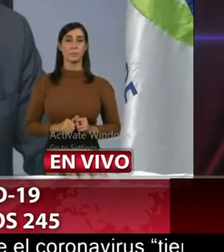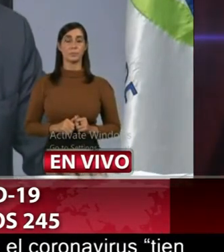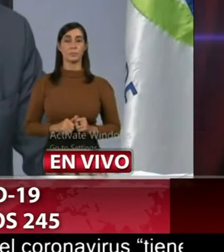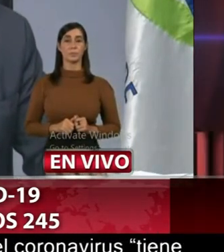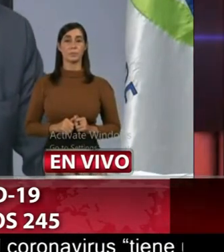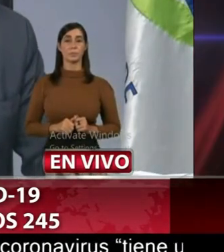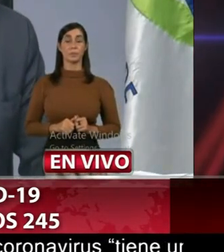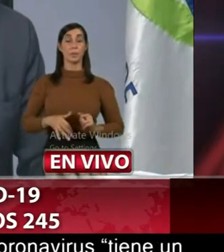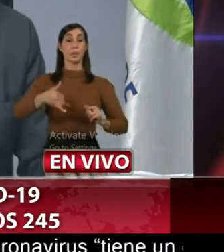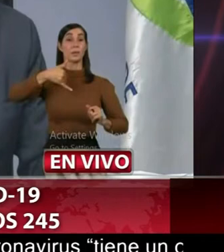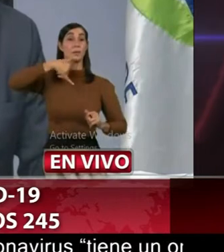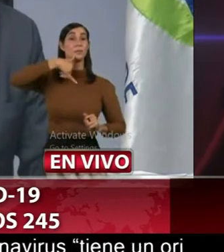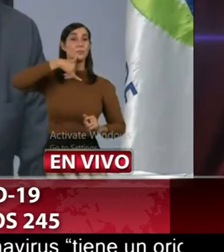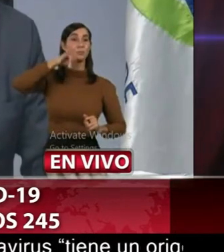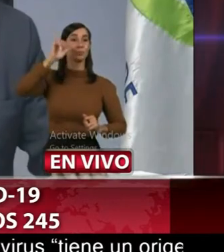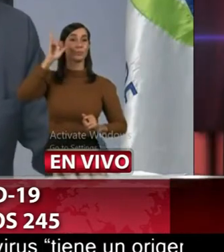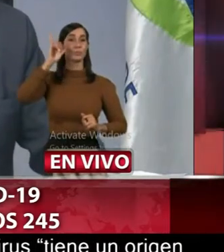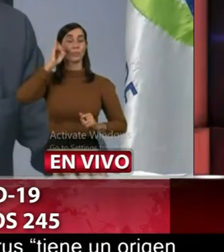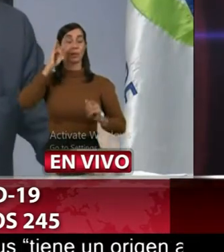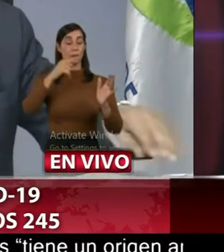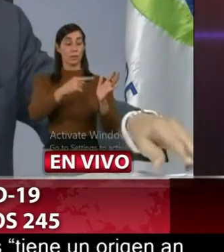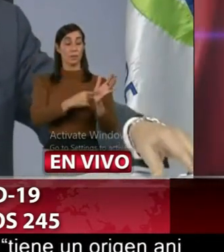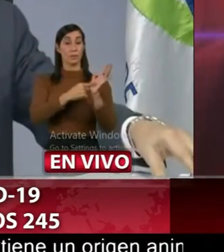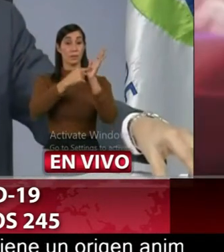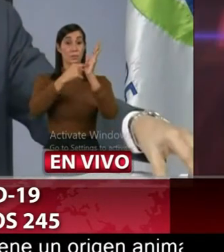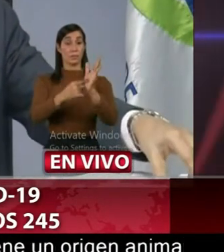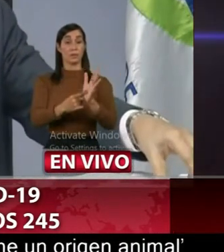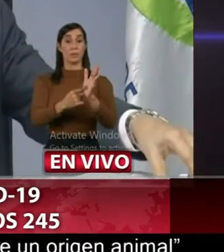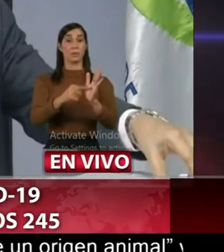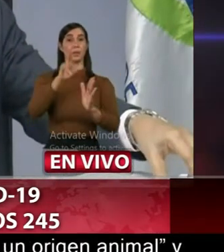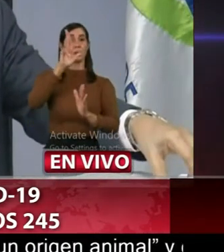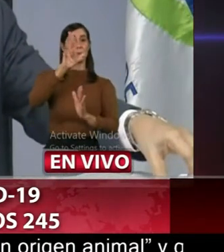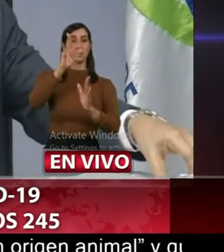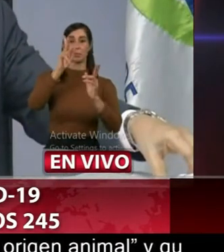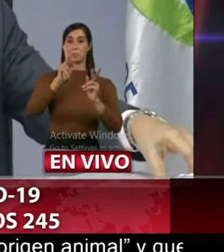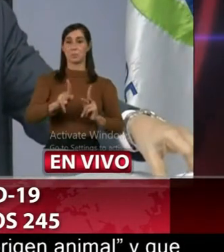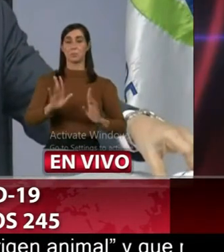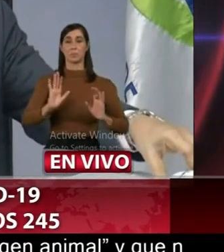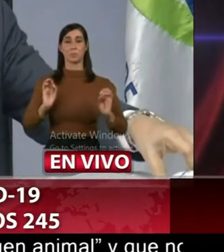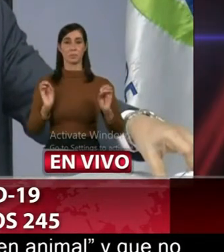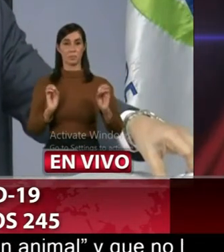y ayer se registraron tres casos